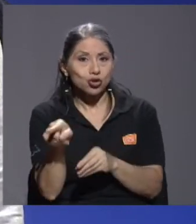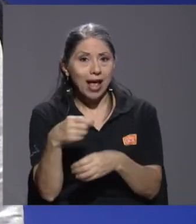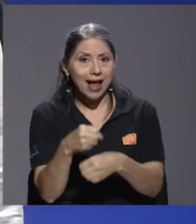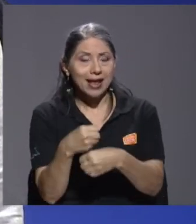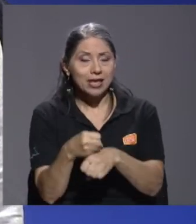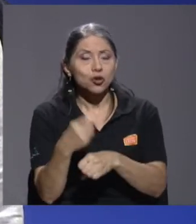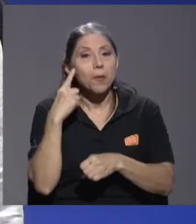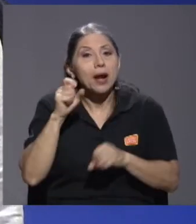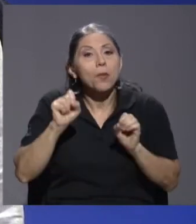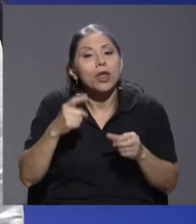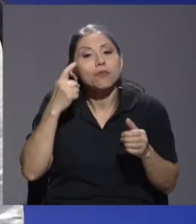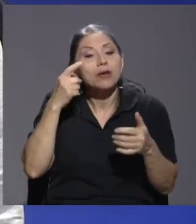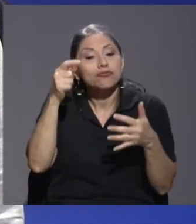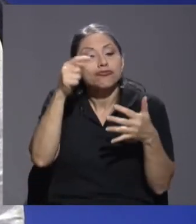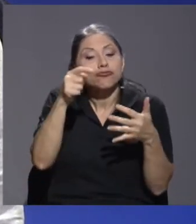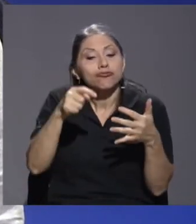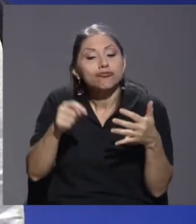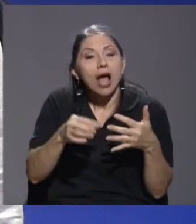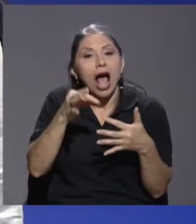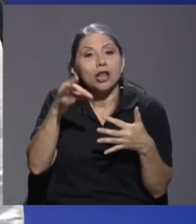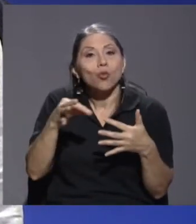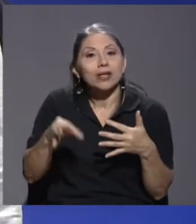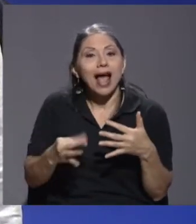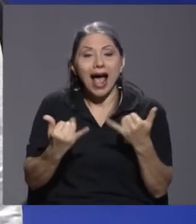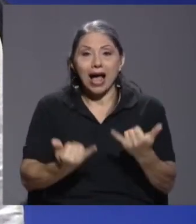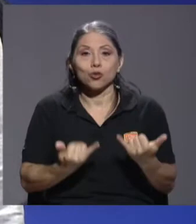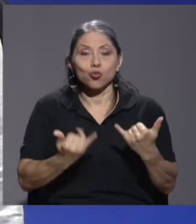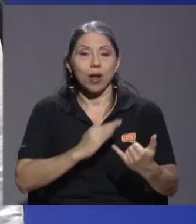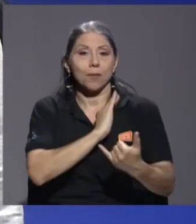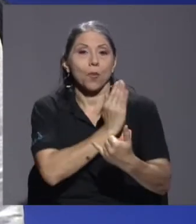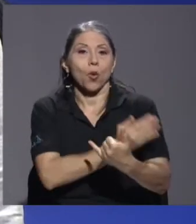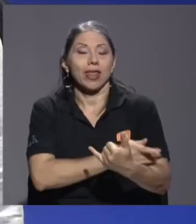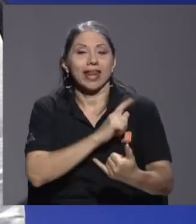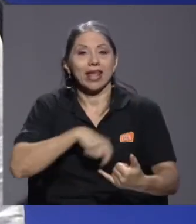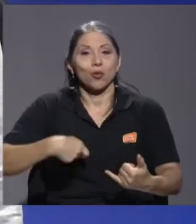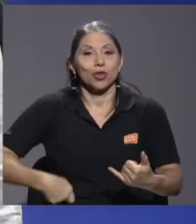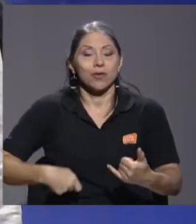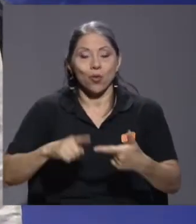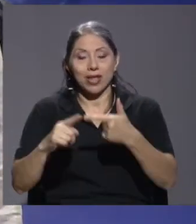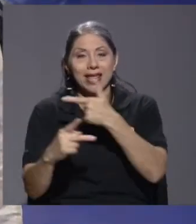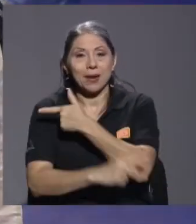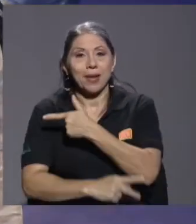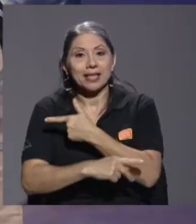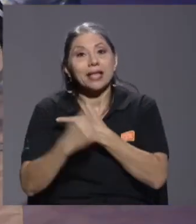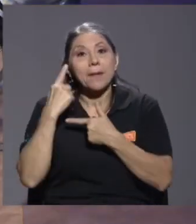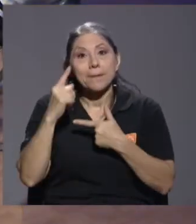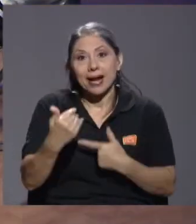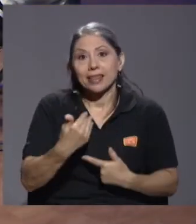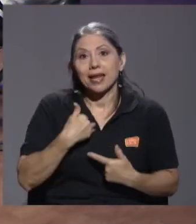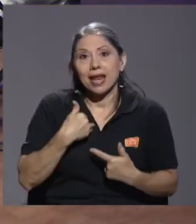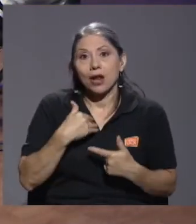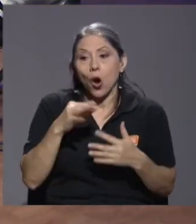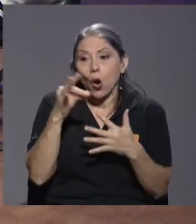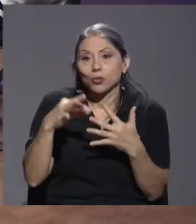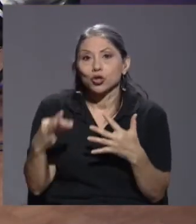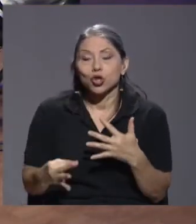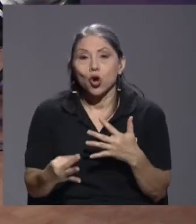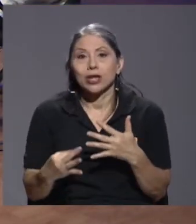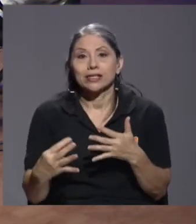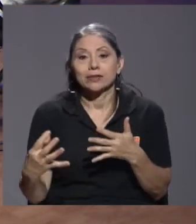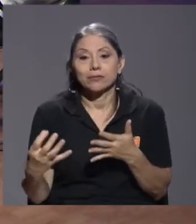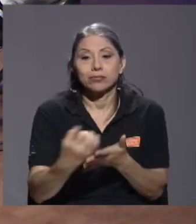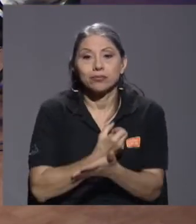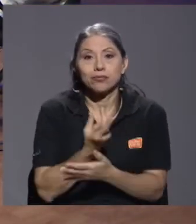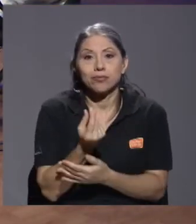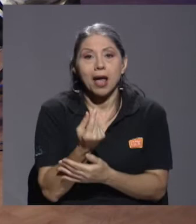poder valorar las alternativas que tienen el actual Poder Ejecutivo y el país para obtener alternativas tributarias para la reconstrucción de la Costa Rica